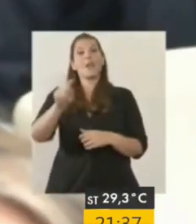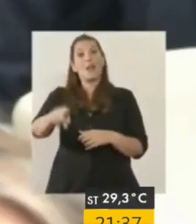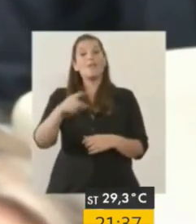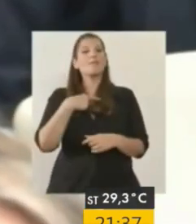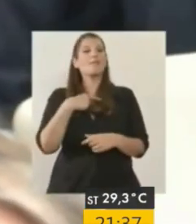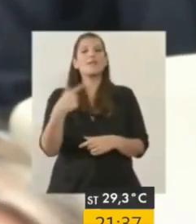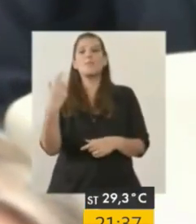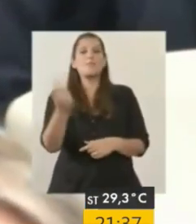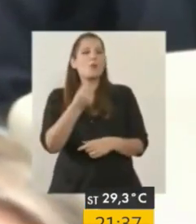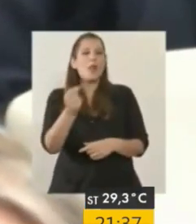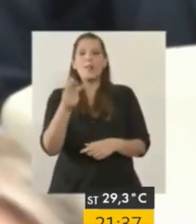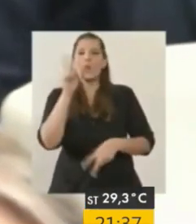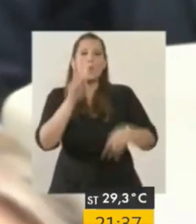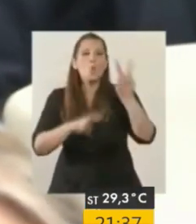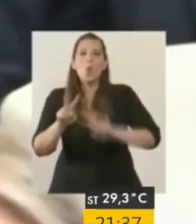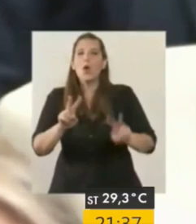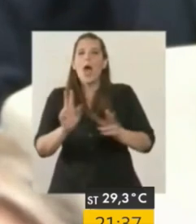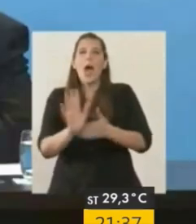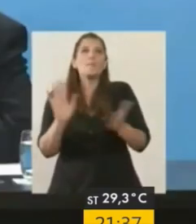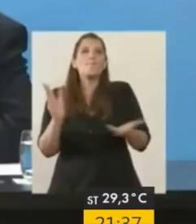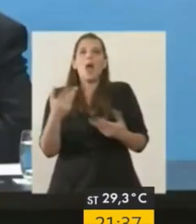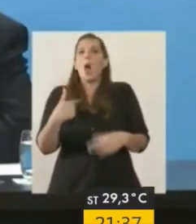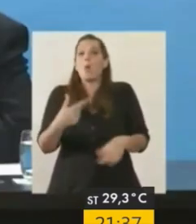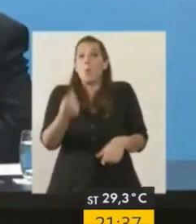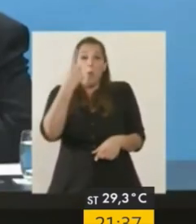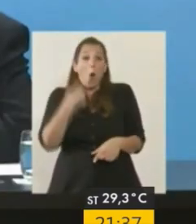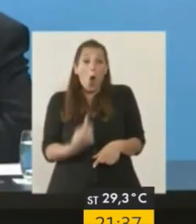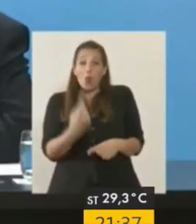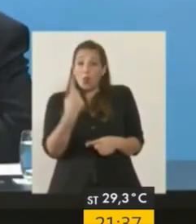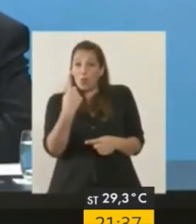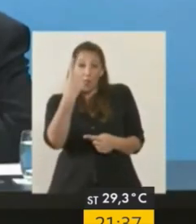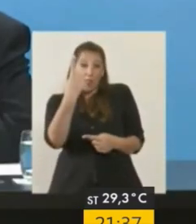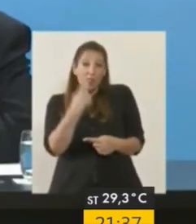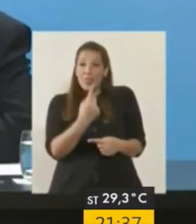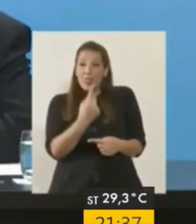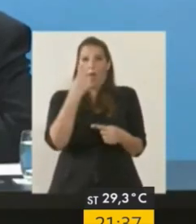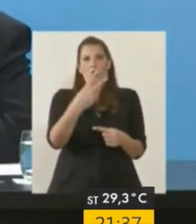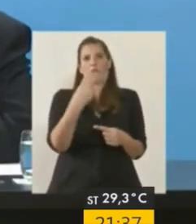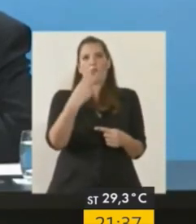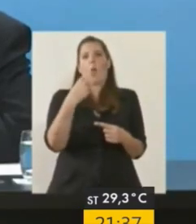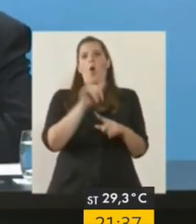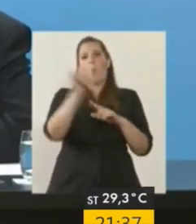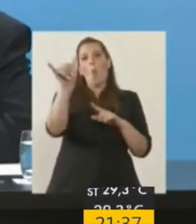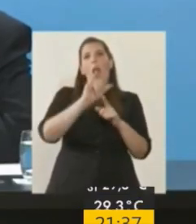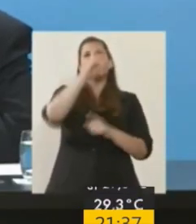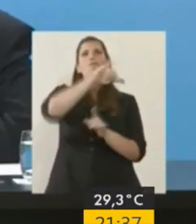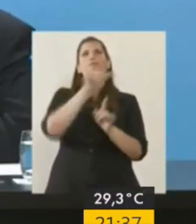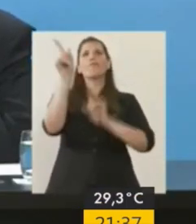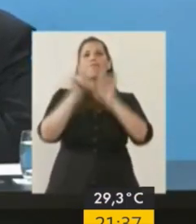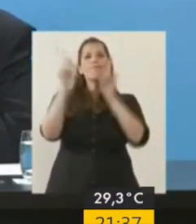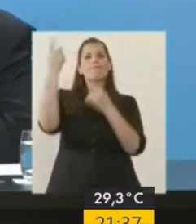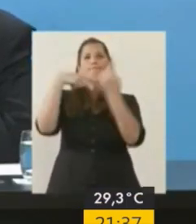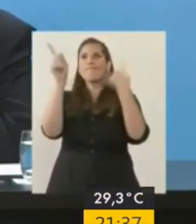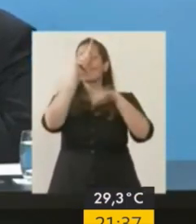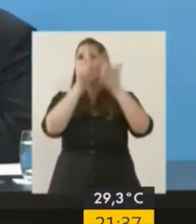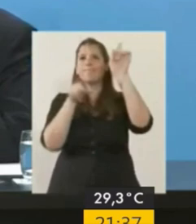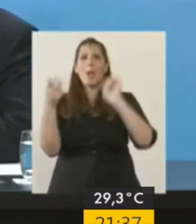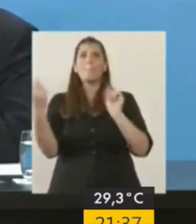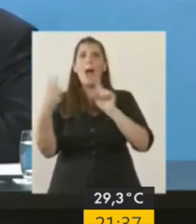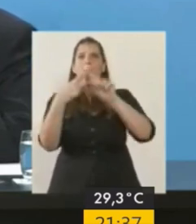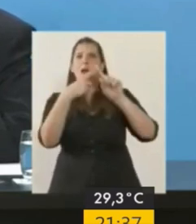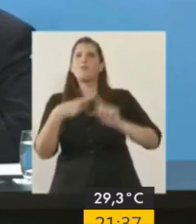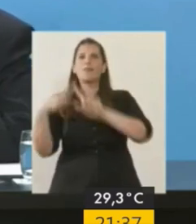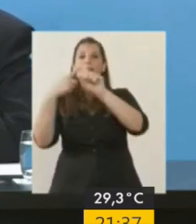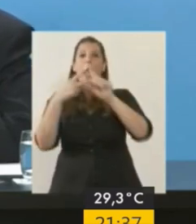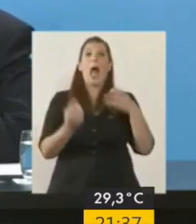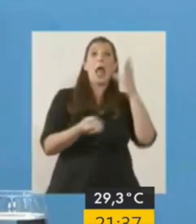de garantizar al menos dos vuelos diarios en muchos de los destinos, de manera tal de poder tener la conectividad a la mañana